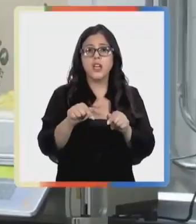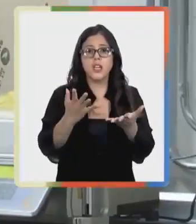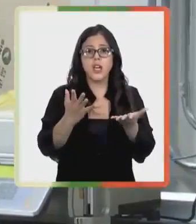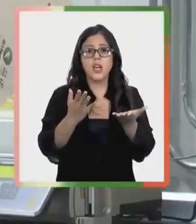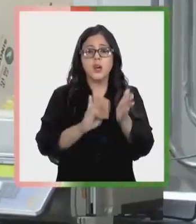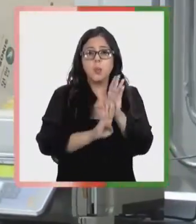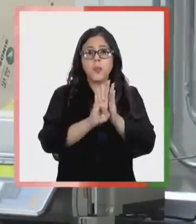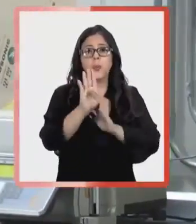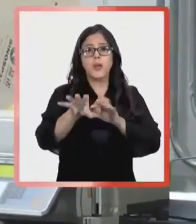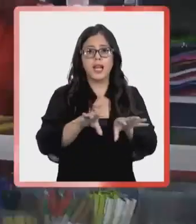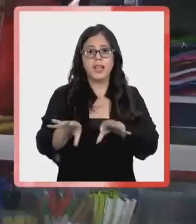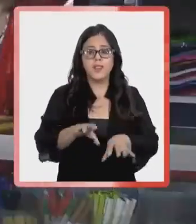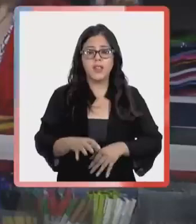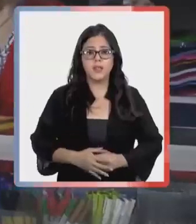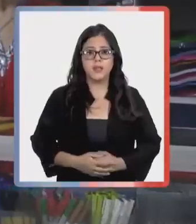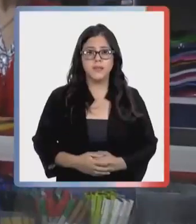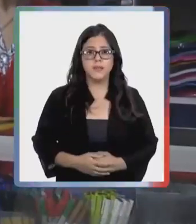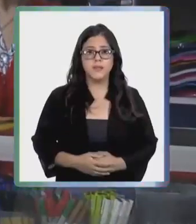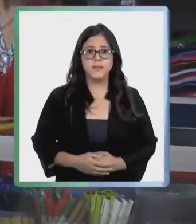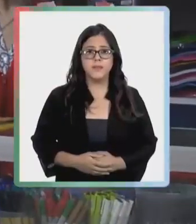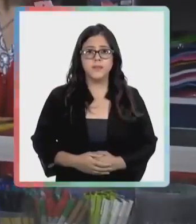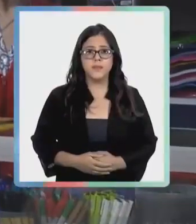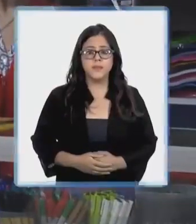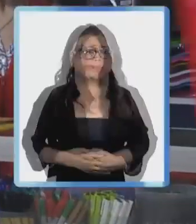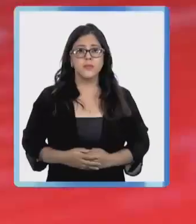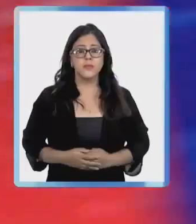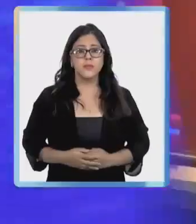positivas y vamos a ver un repunte de la actividad.